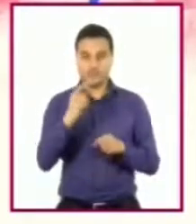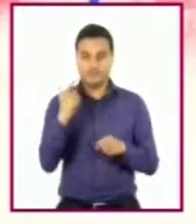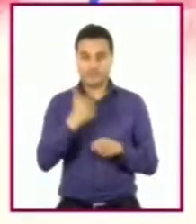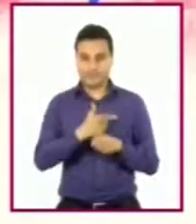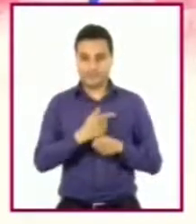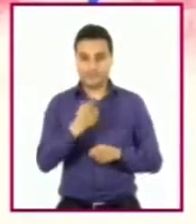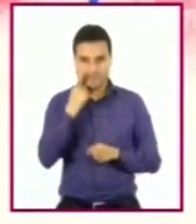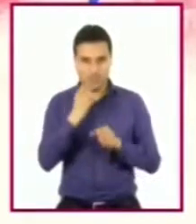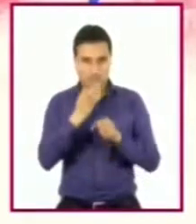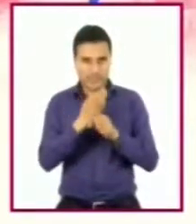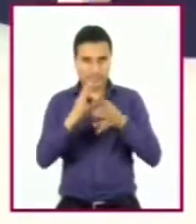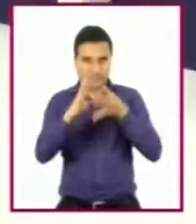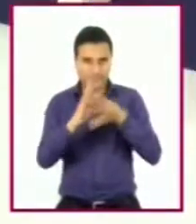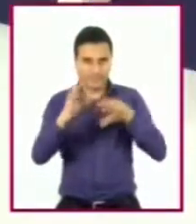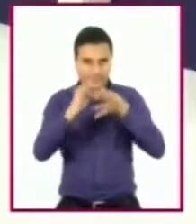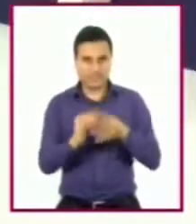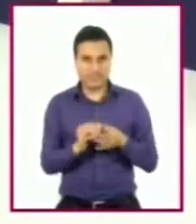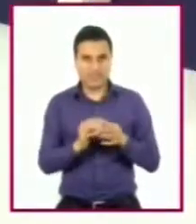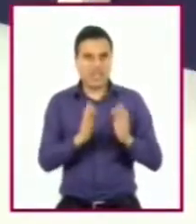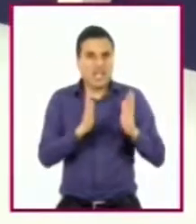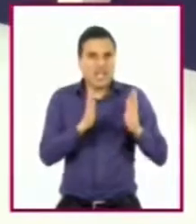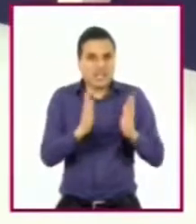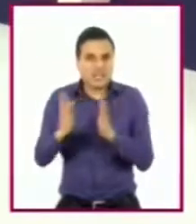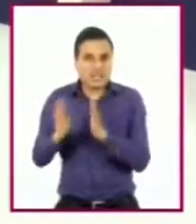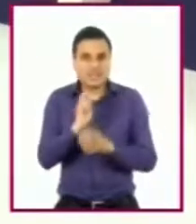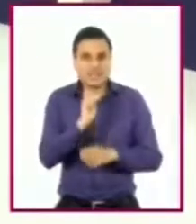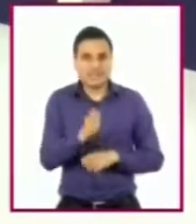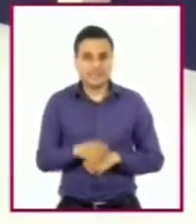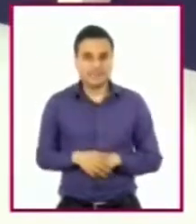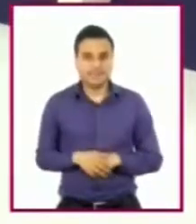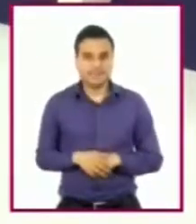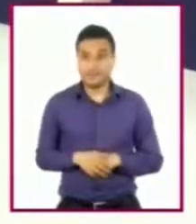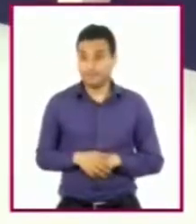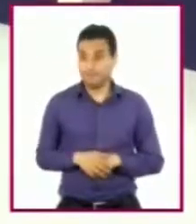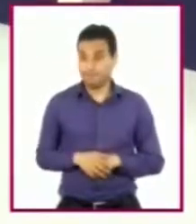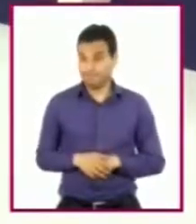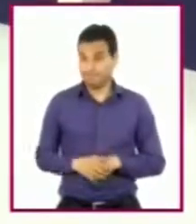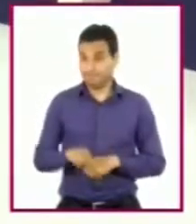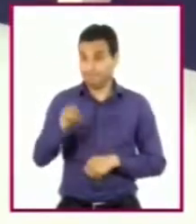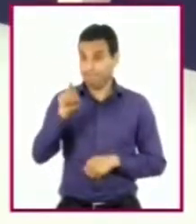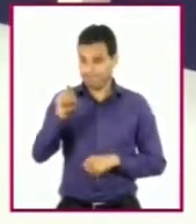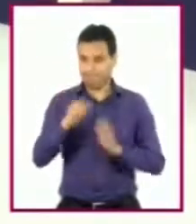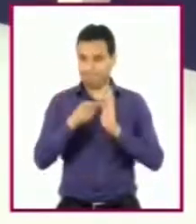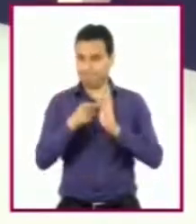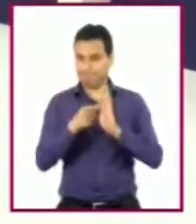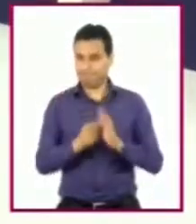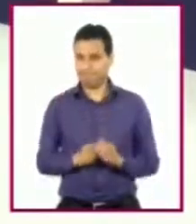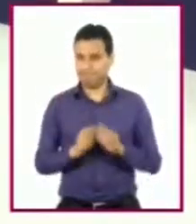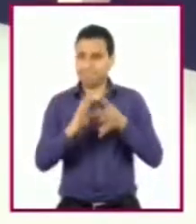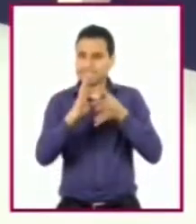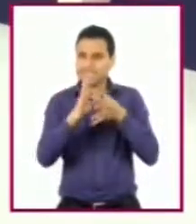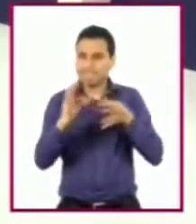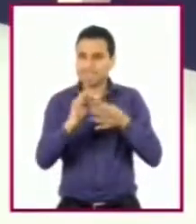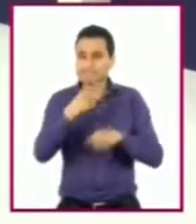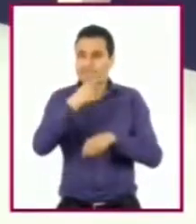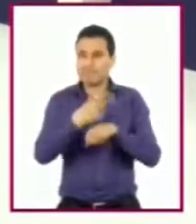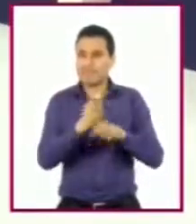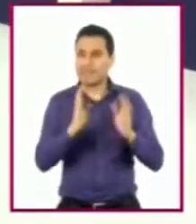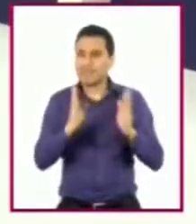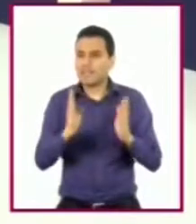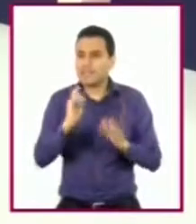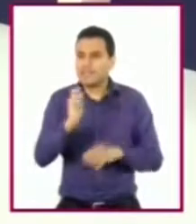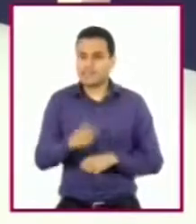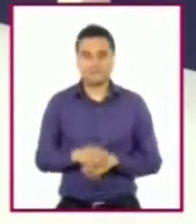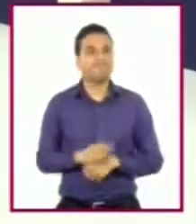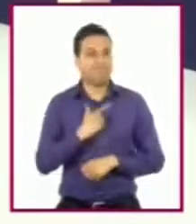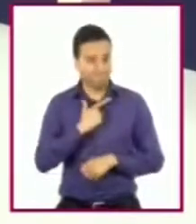en qué consiste cada etapa del juego. Vero, ¿te parece si presentas la primera etapa? Con mucho gusto,